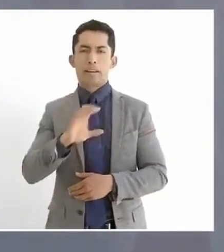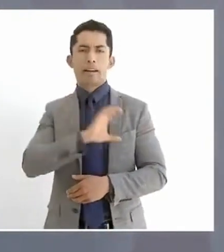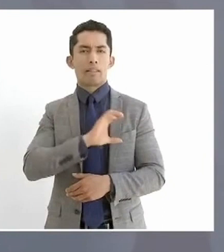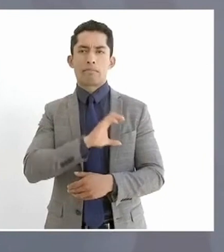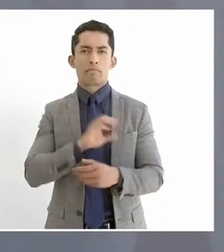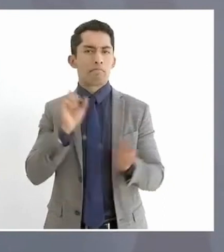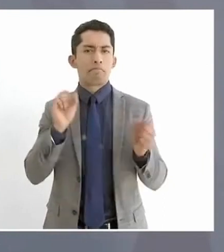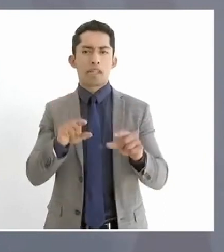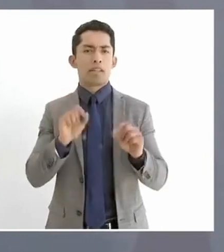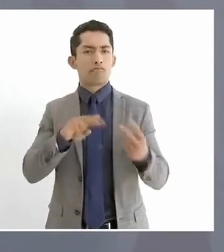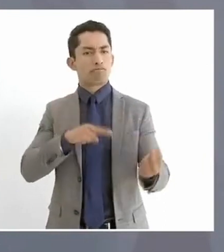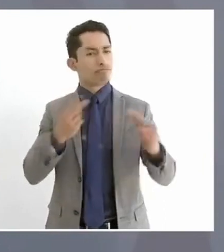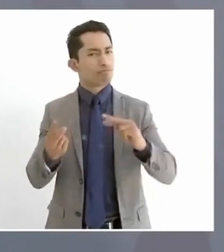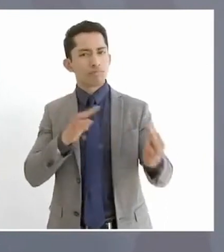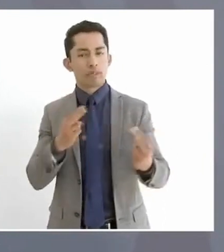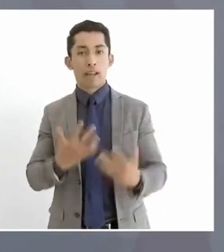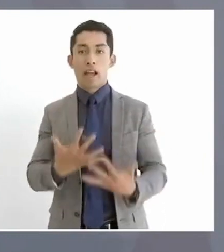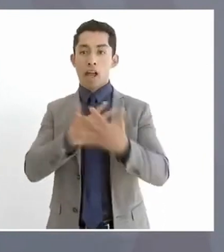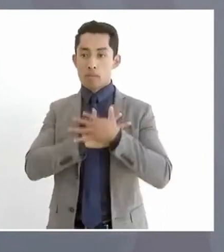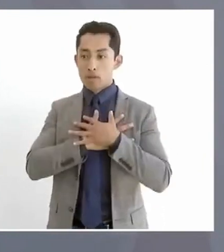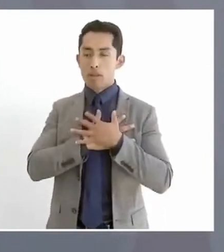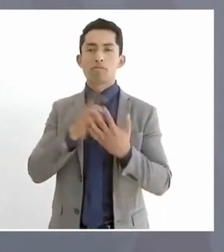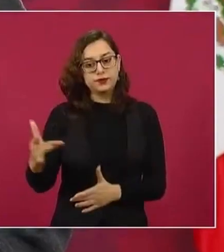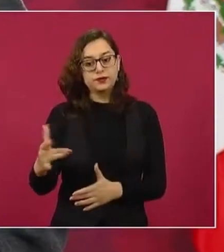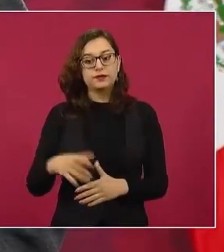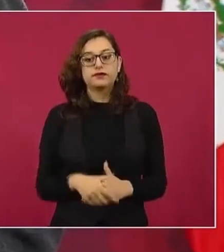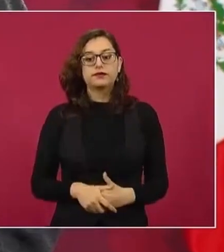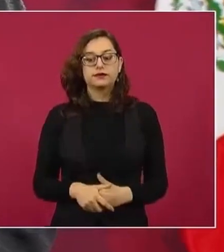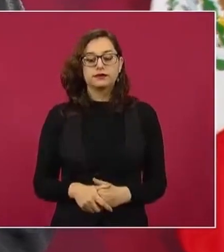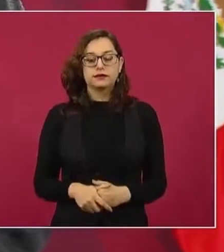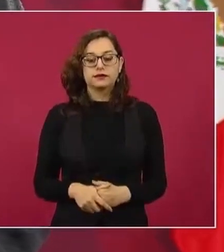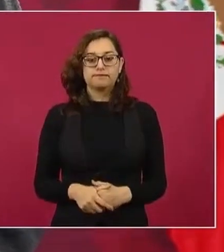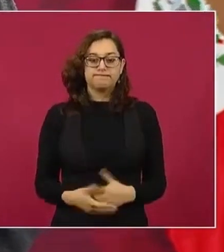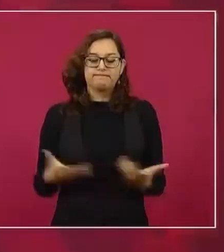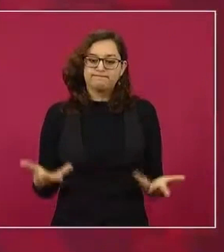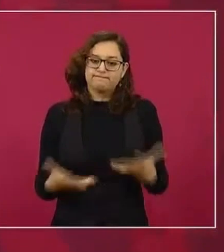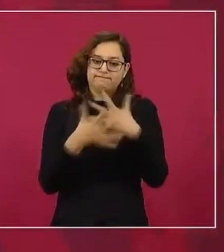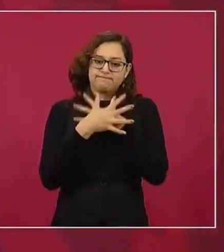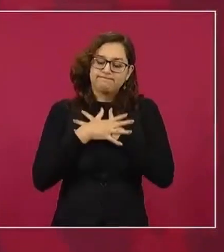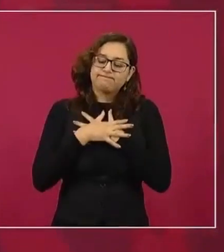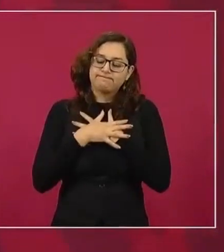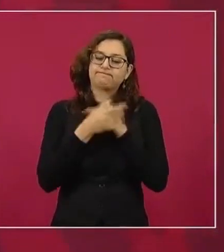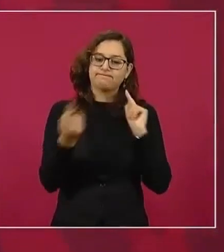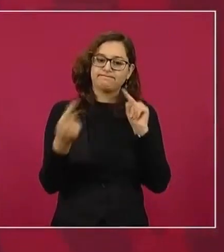recíproco, que amor con amor se paga. Amor con amor se paga,